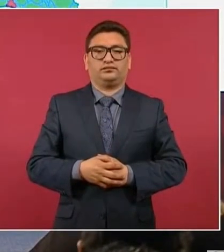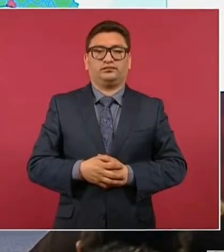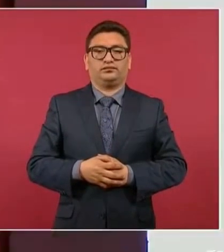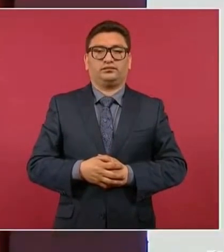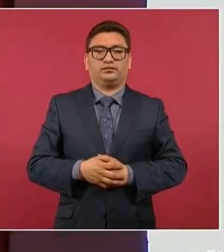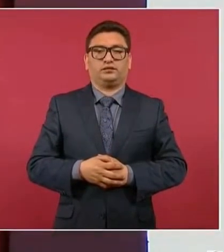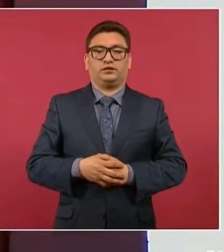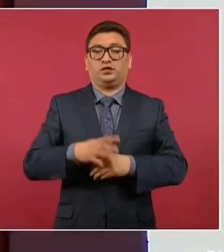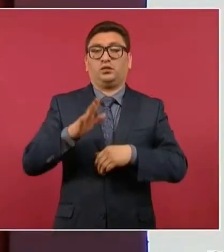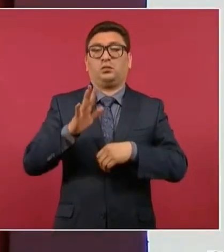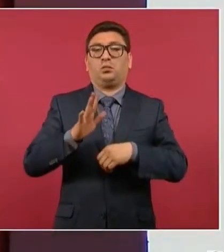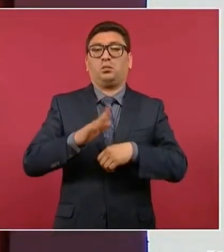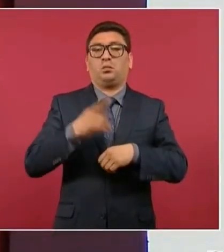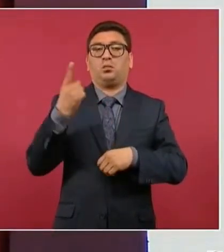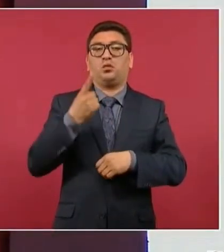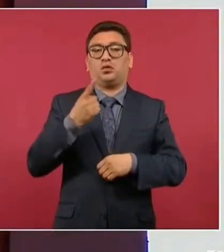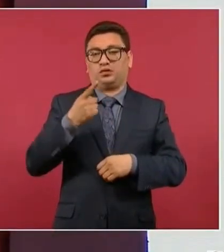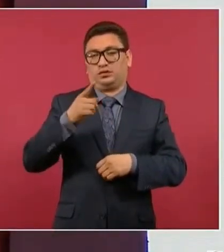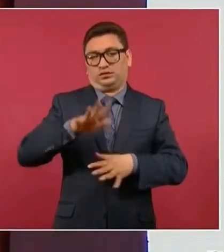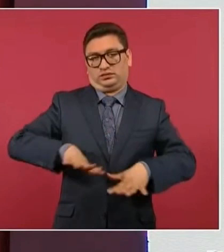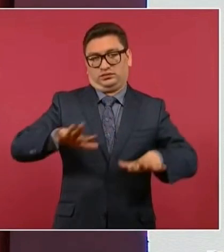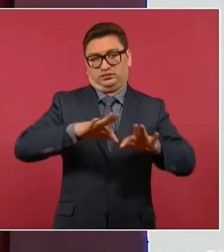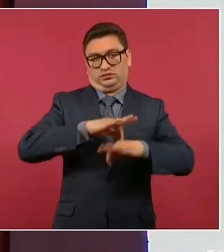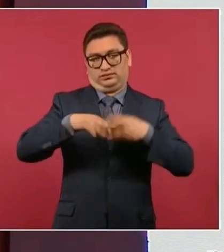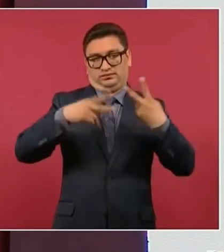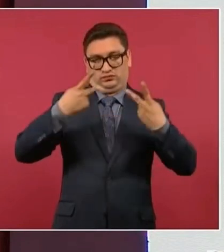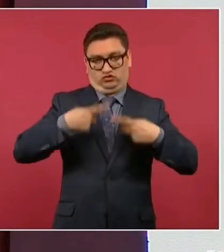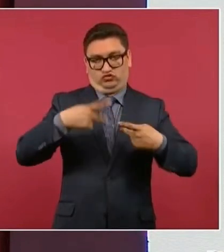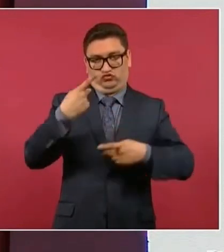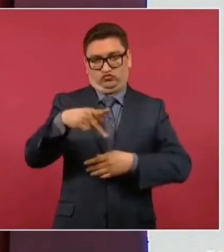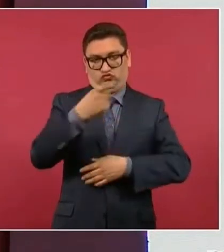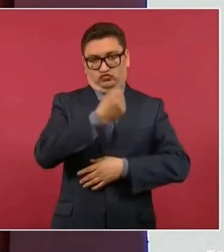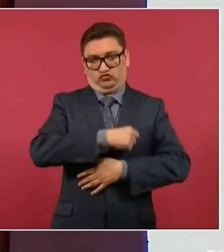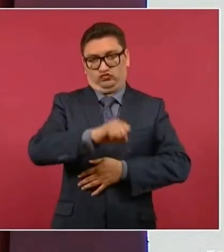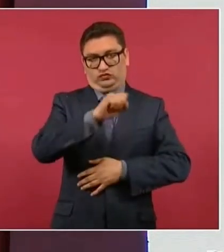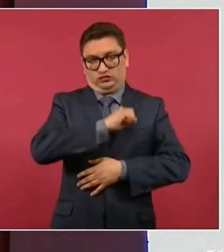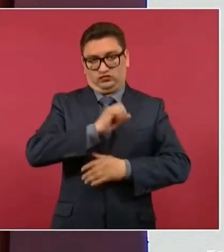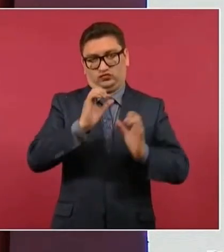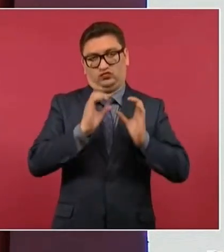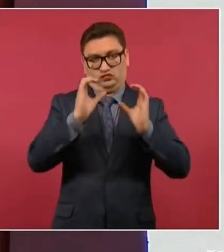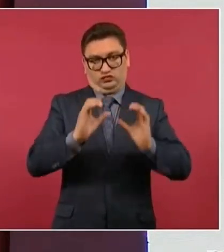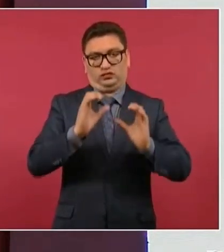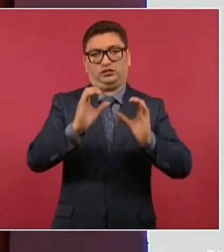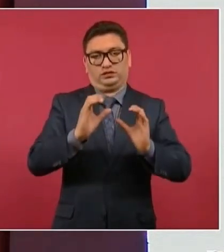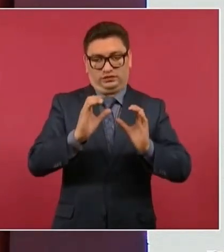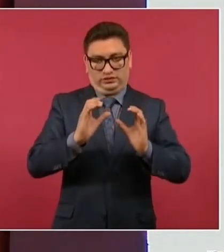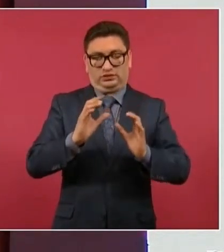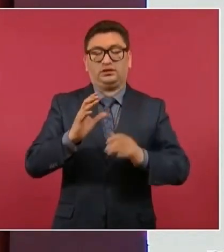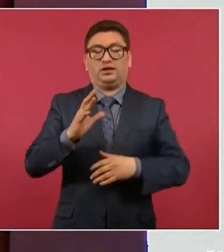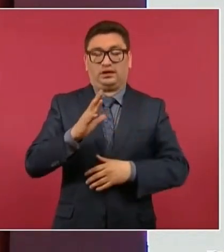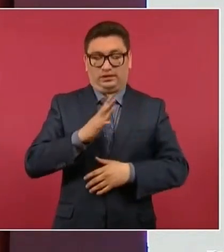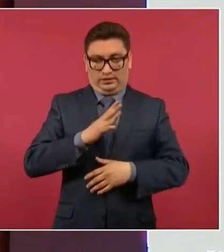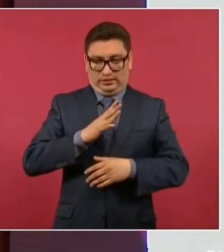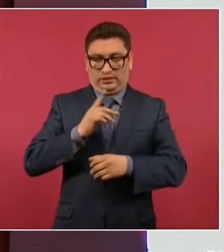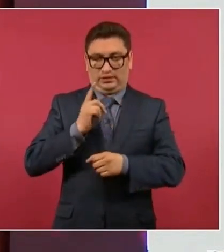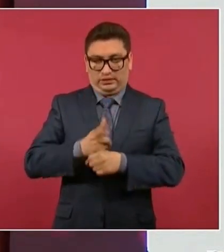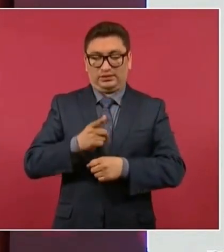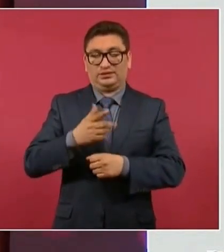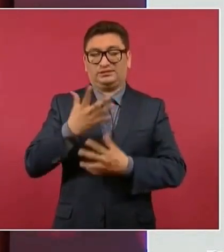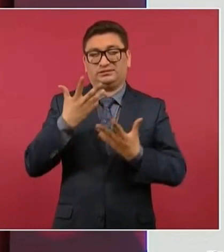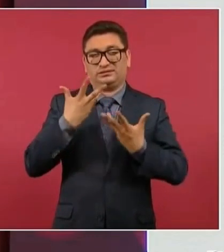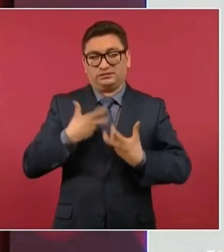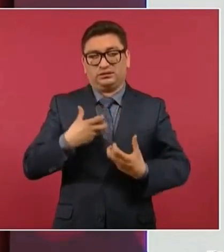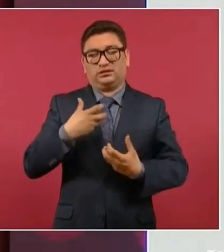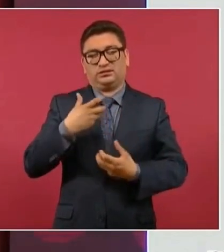se tiene que cuidar la salud de la gente. Está demostrado y es muy triste, muy lamentable